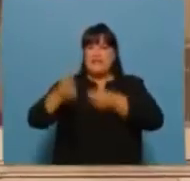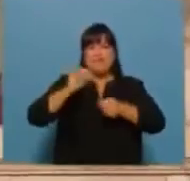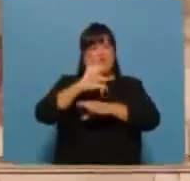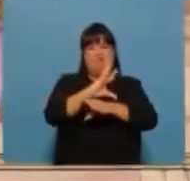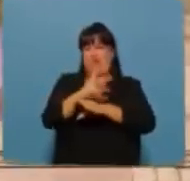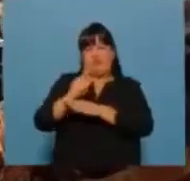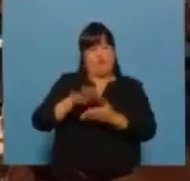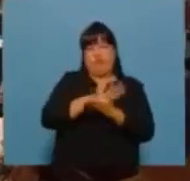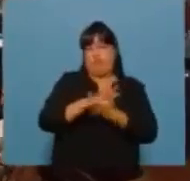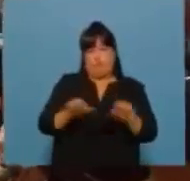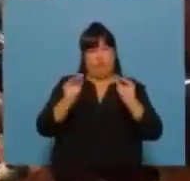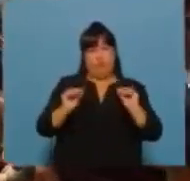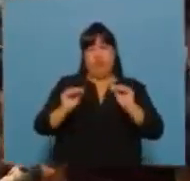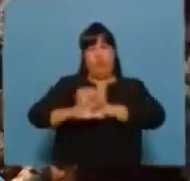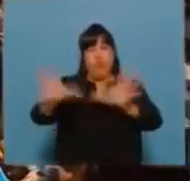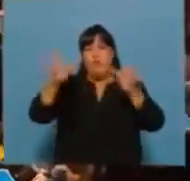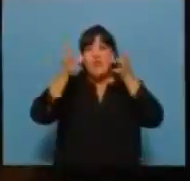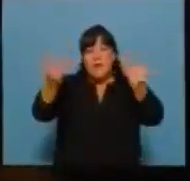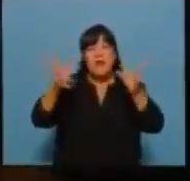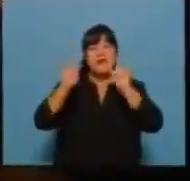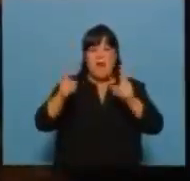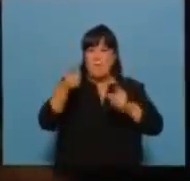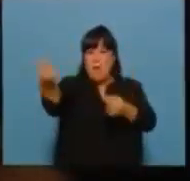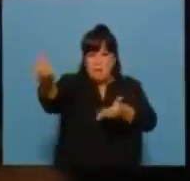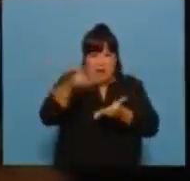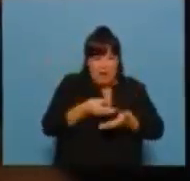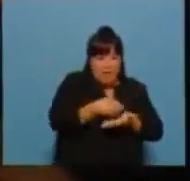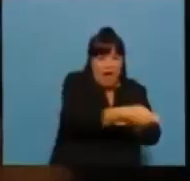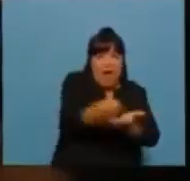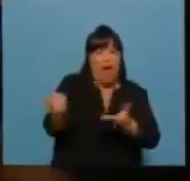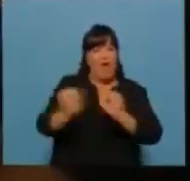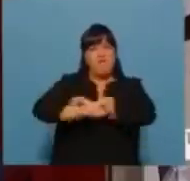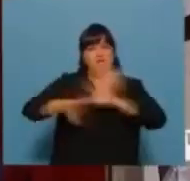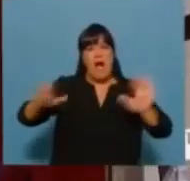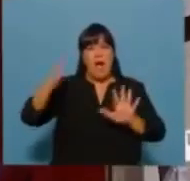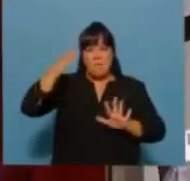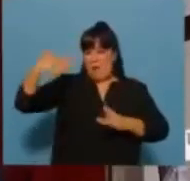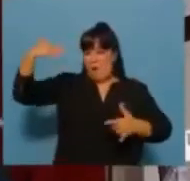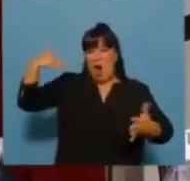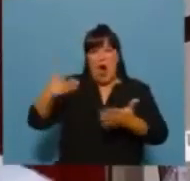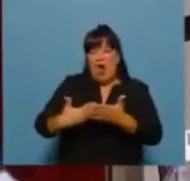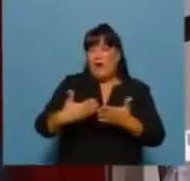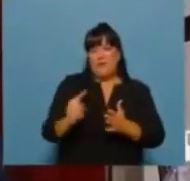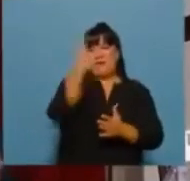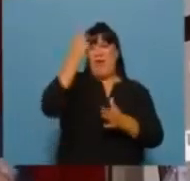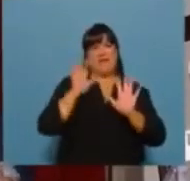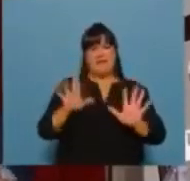fraudulenta y de la mayor malversación de caudales que nuestra memoria recuerda.